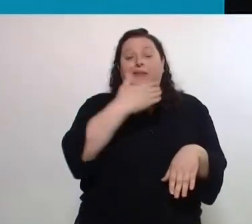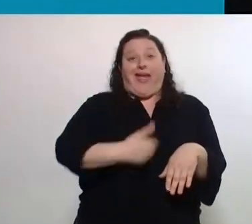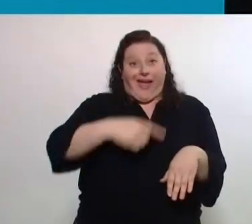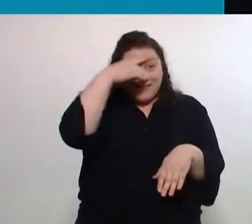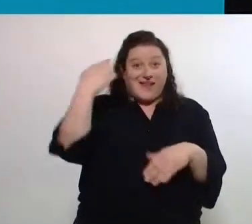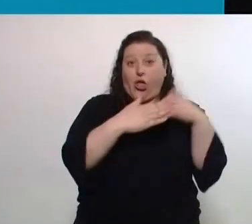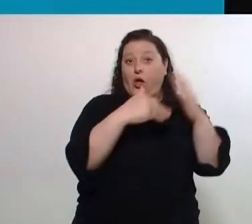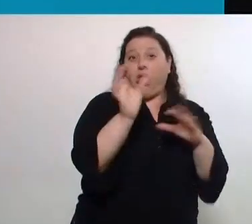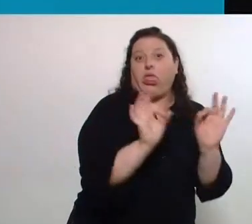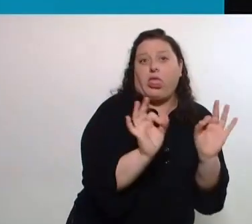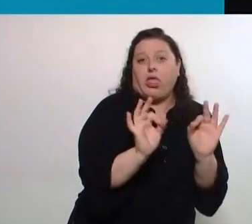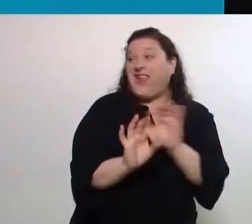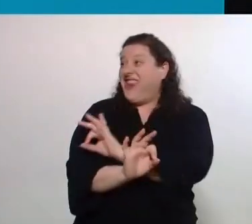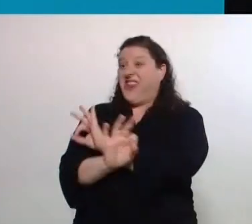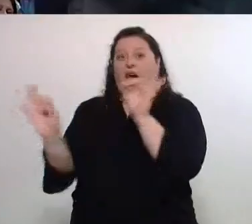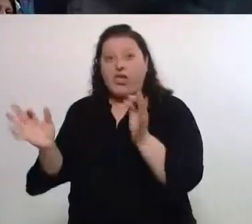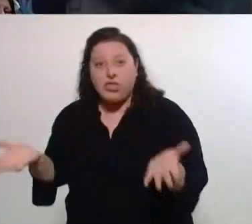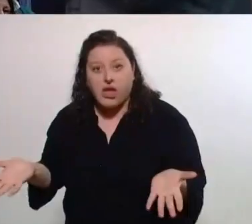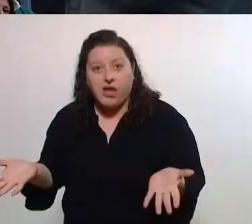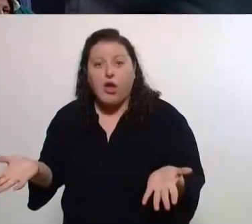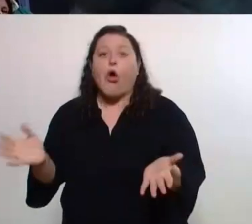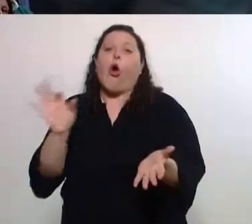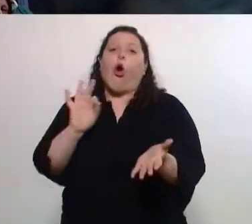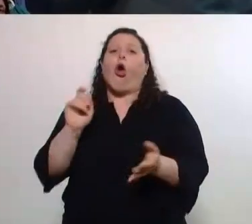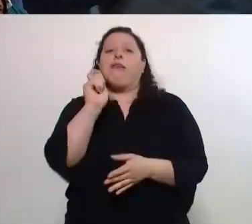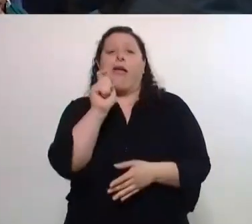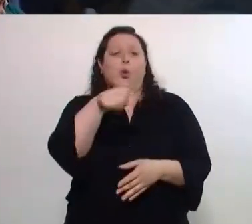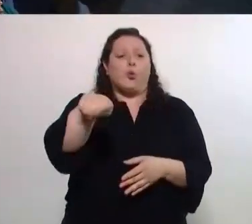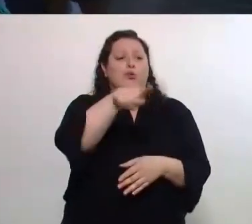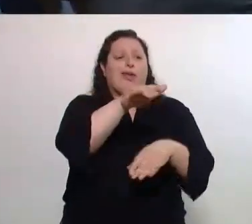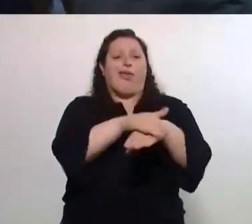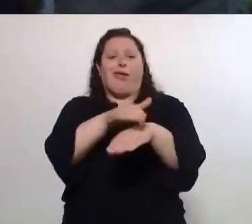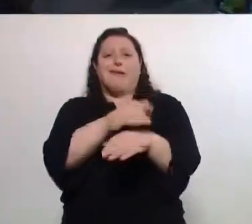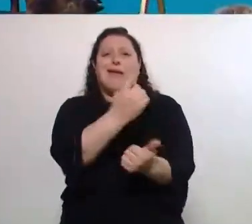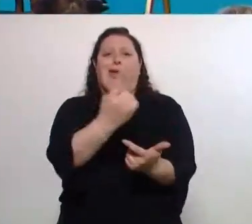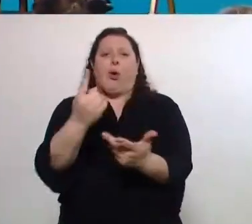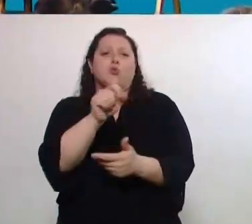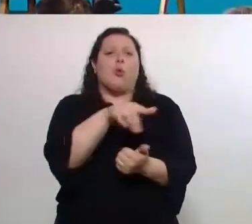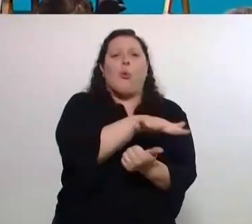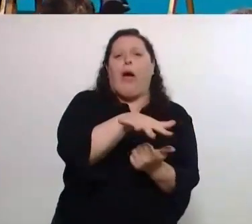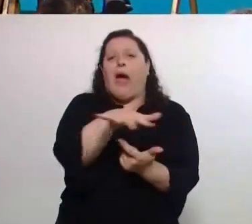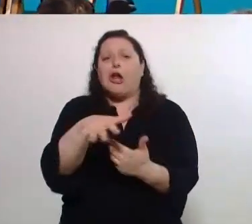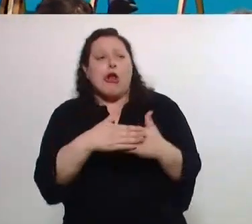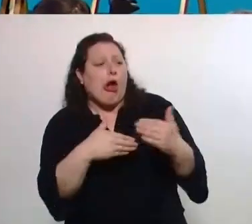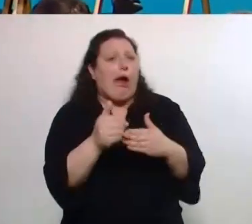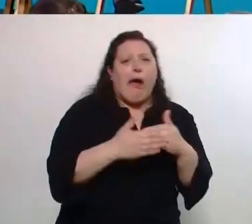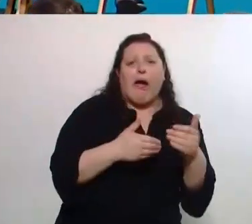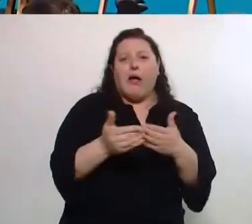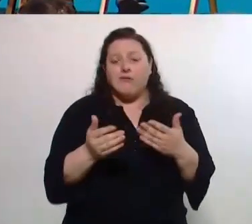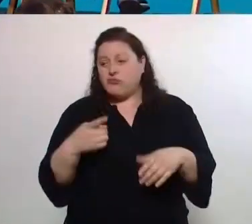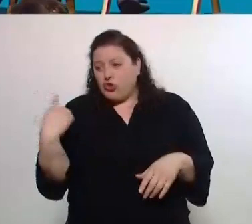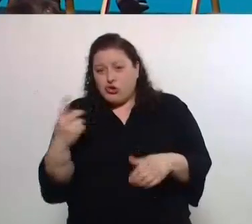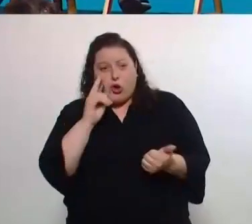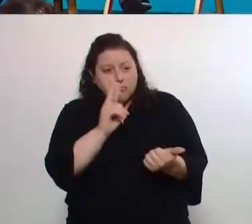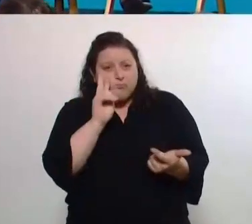cada uno de ustedes en su barrio. O acaso no conocemos un montón de barrios donde